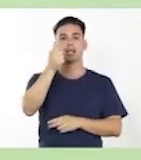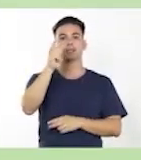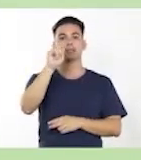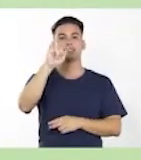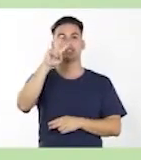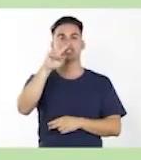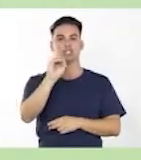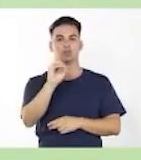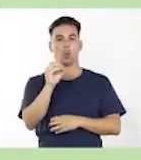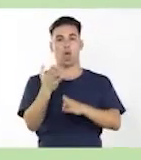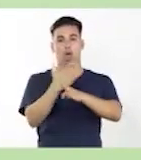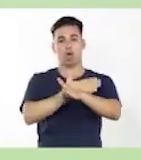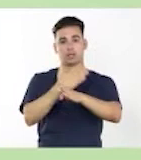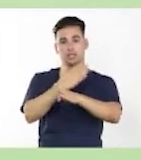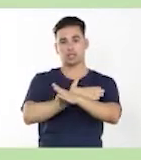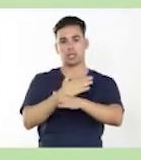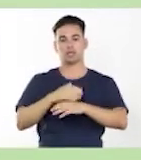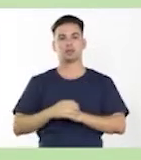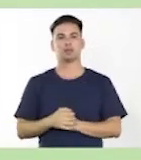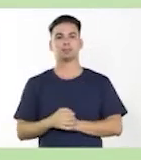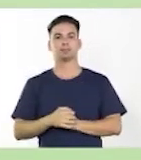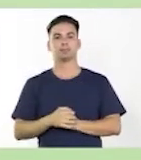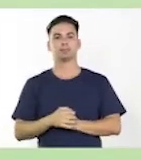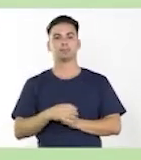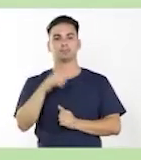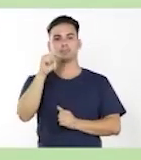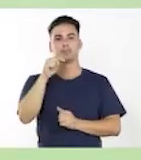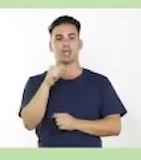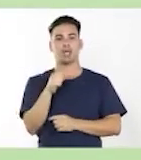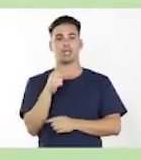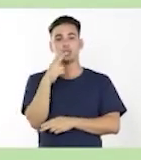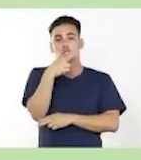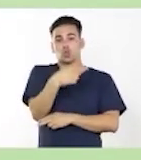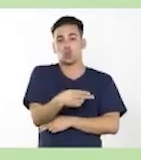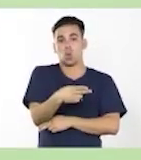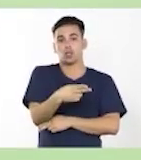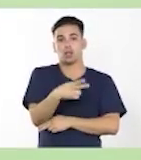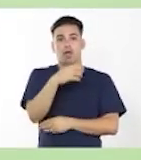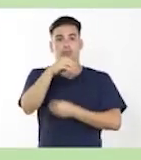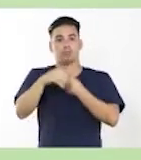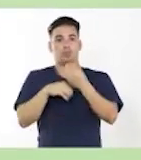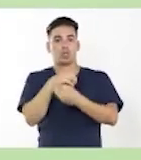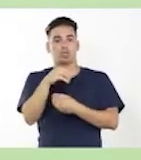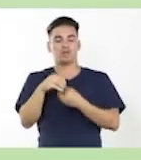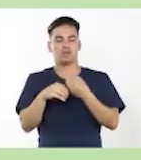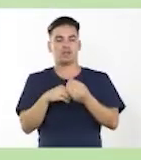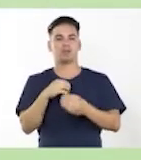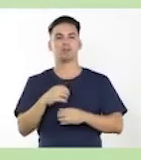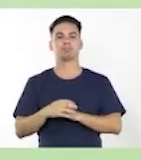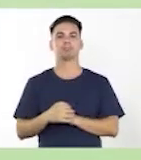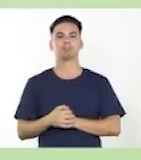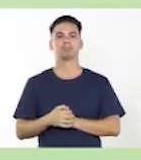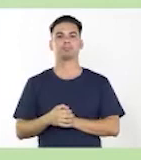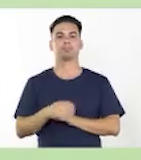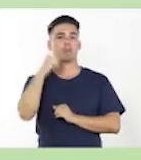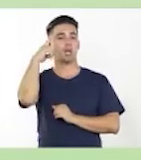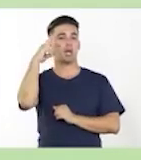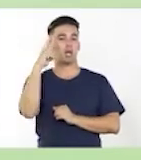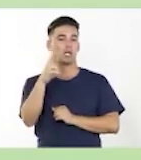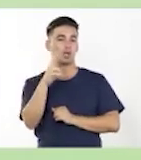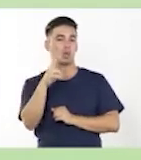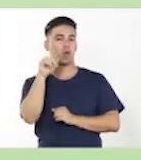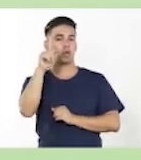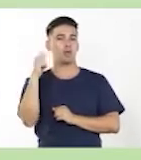antecedente. Y con esta subordinada se modifica al sustantivo. Recuerden que el adjetivo, una de sus